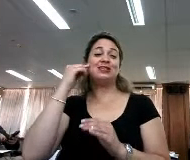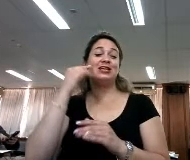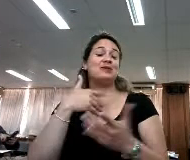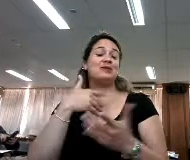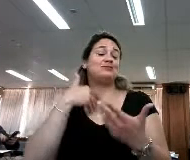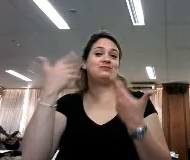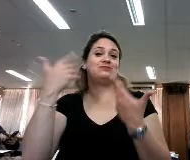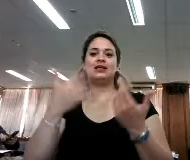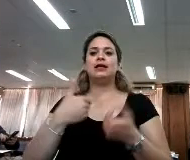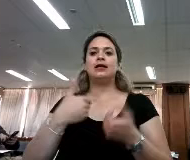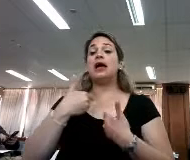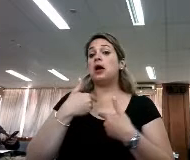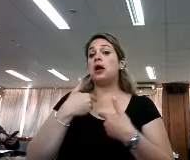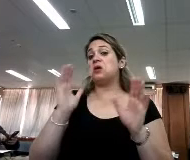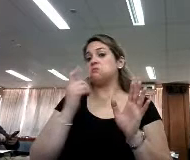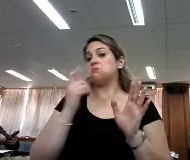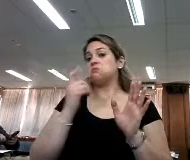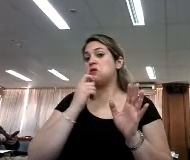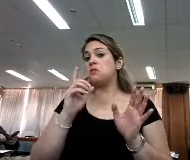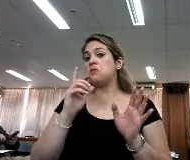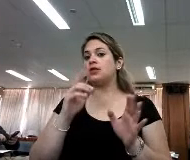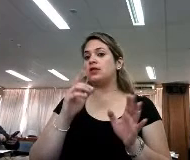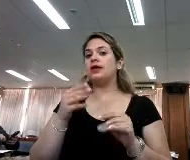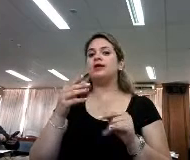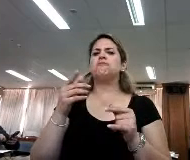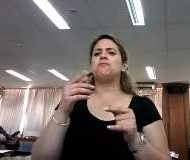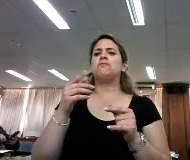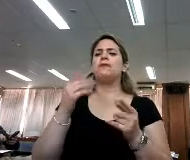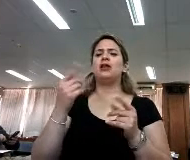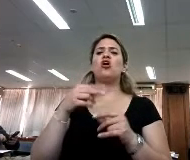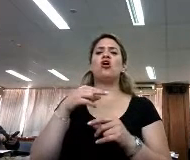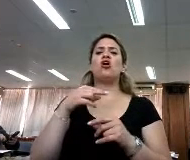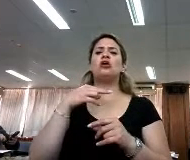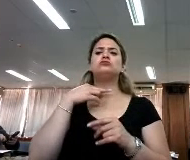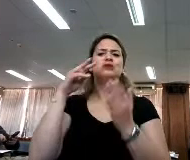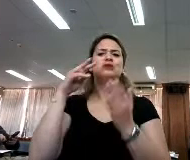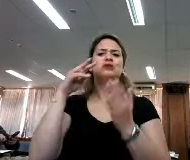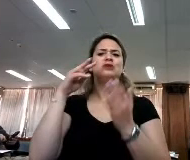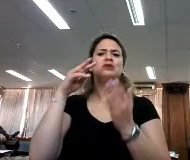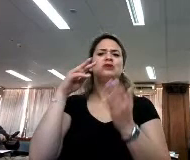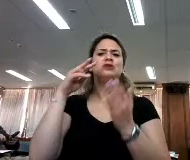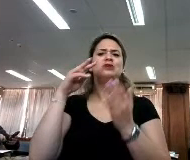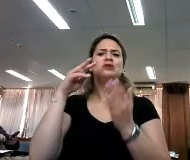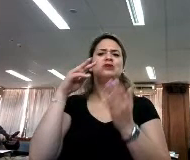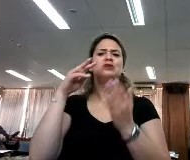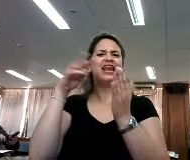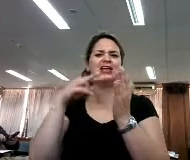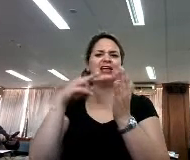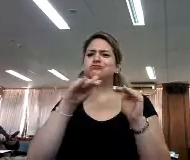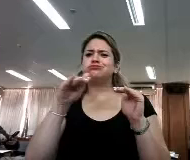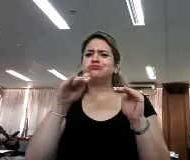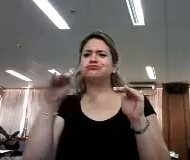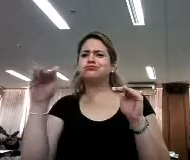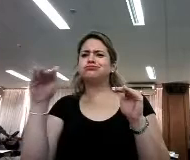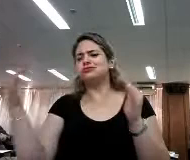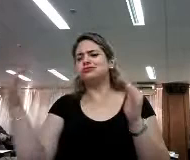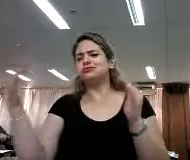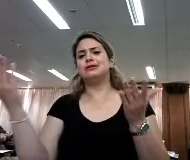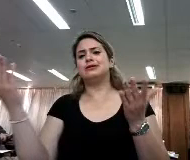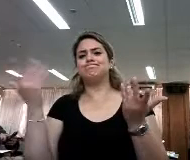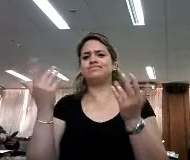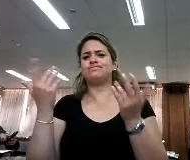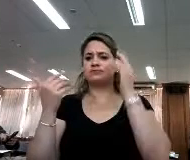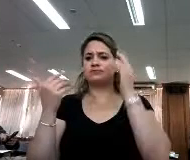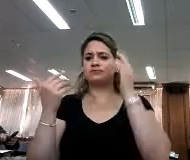que en lo personal no me gusta, la que es la lectura robotizada o este otro tipo de lecturas. Sí, es como, yo siempre digo que estamos